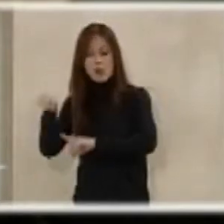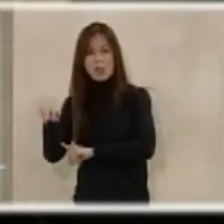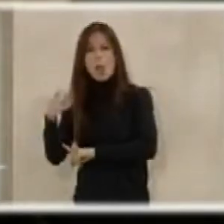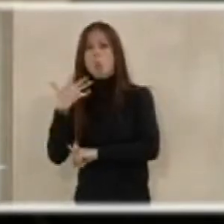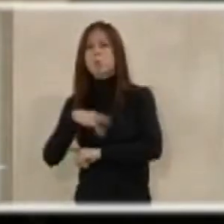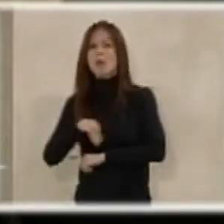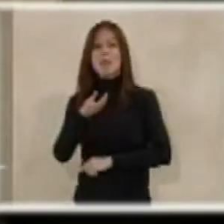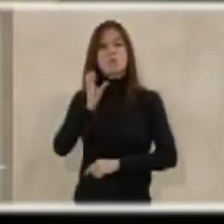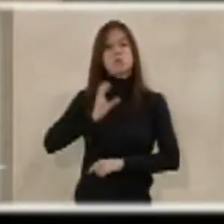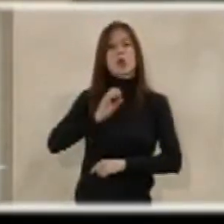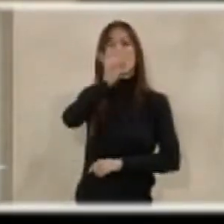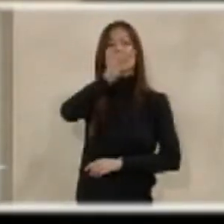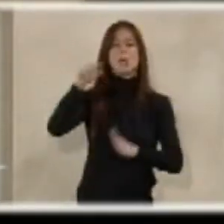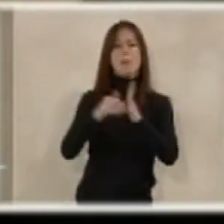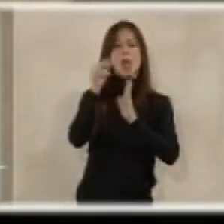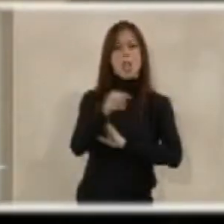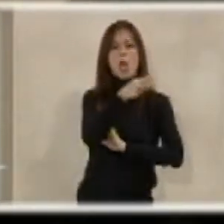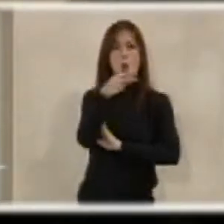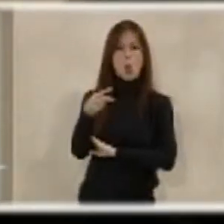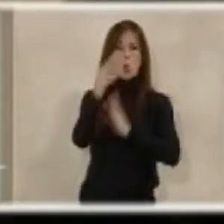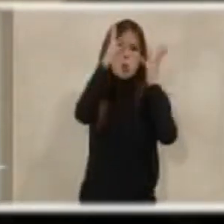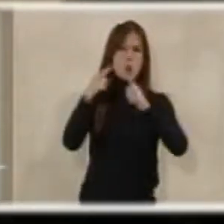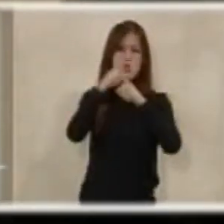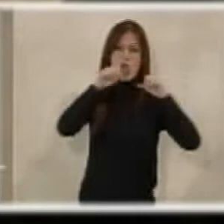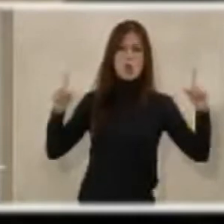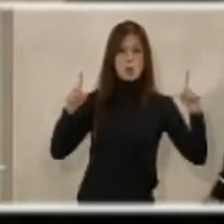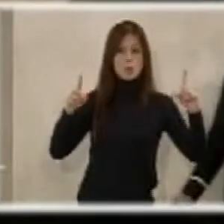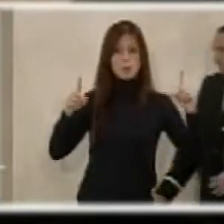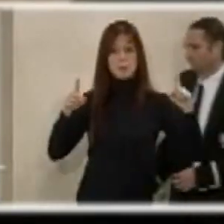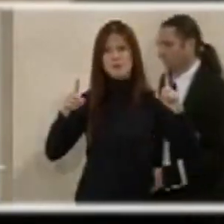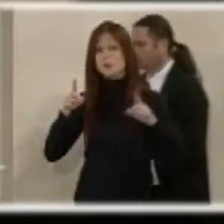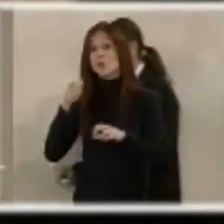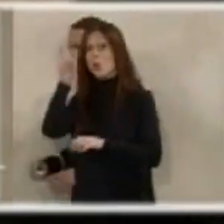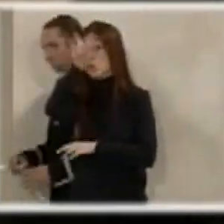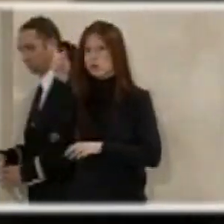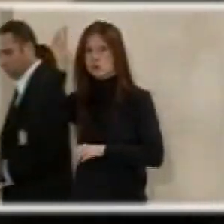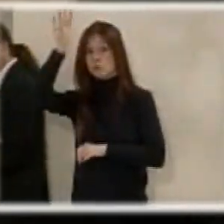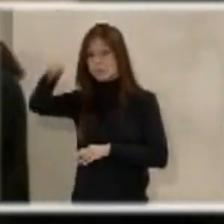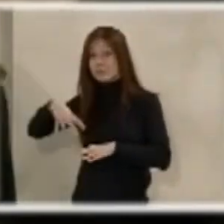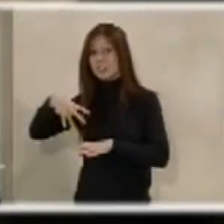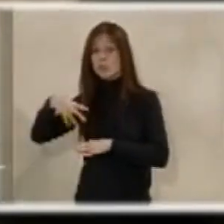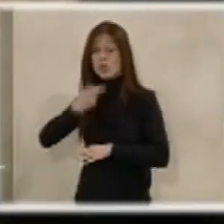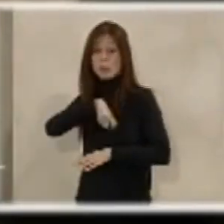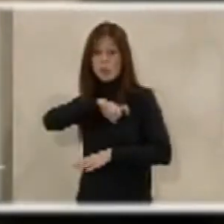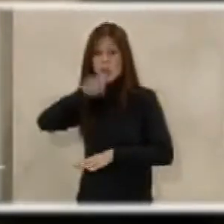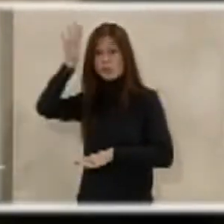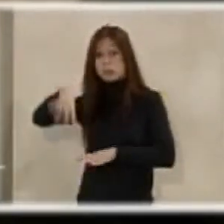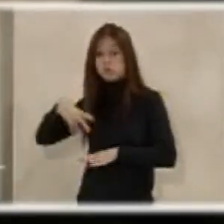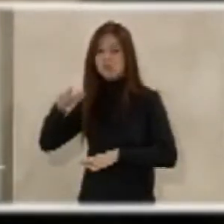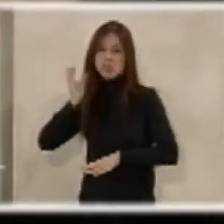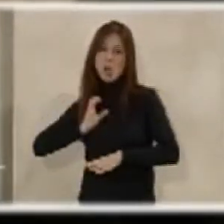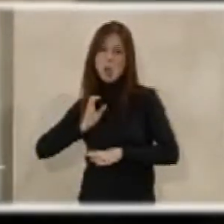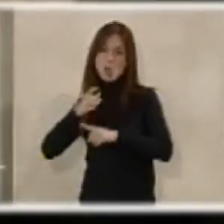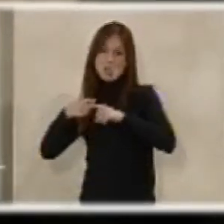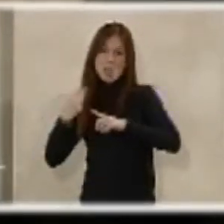puede estar en unos 43.000 euros de media al año. Un mozo de escuadra, equiparable también en un salario